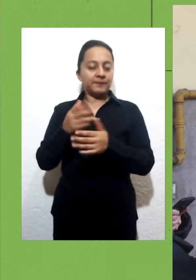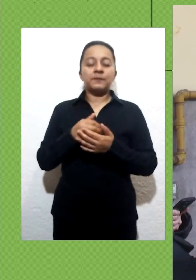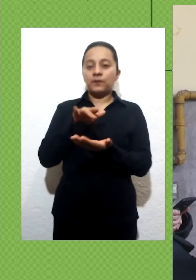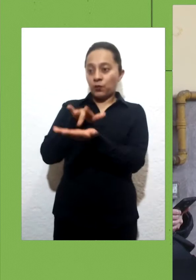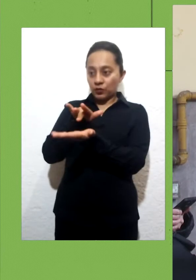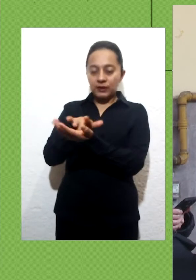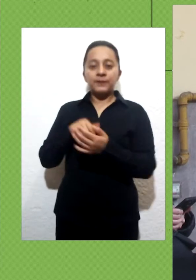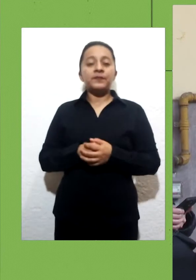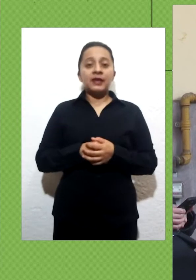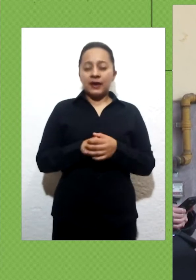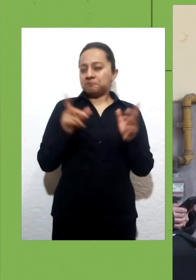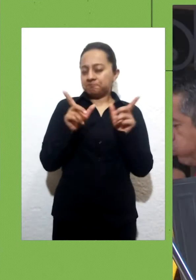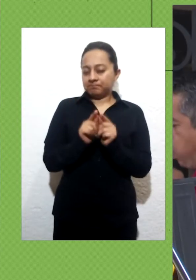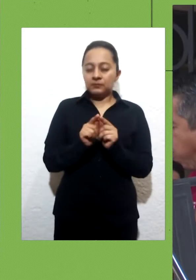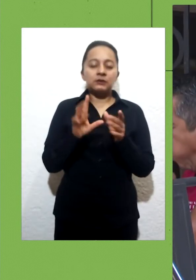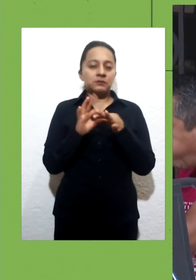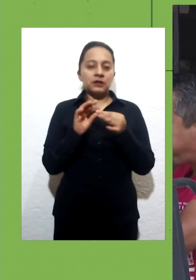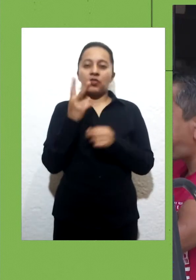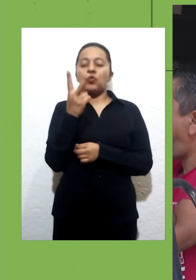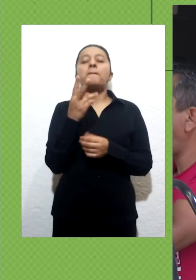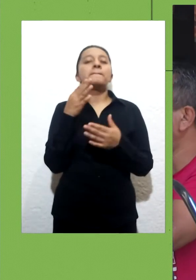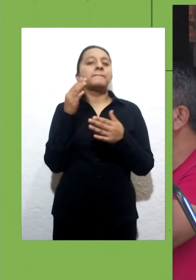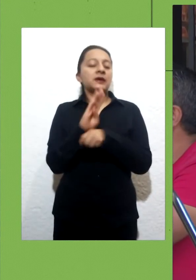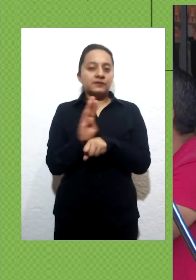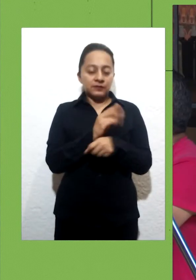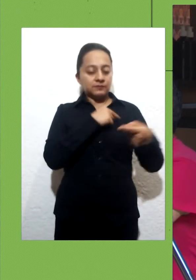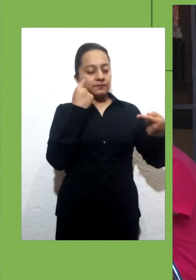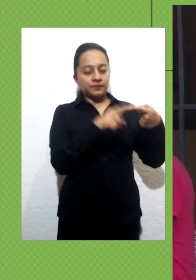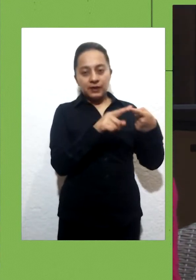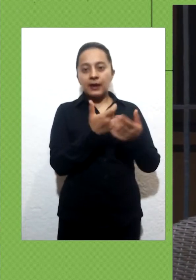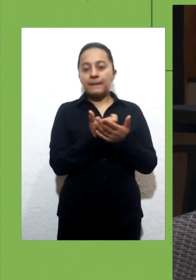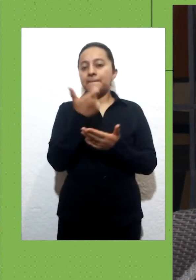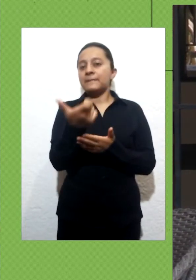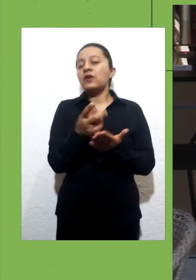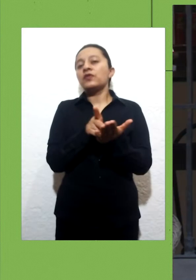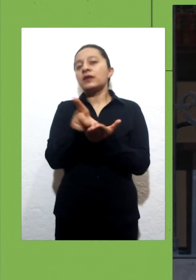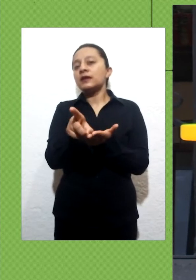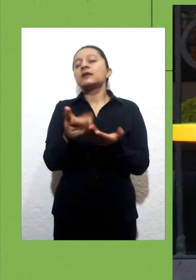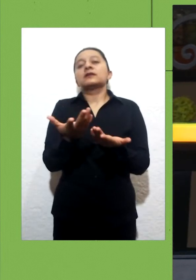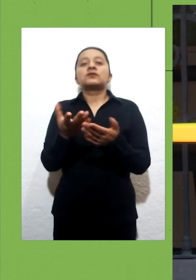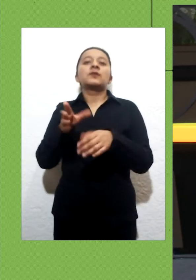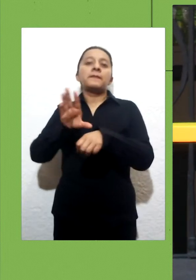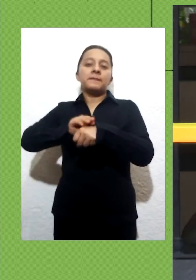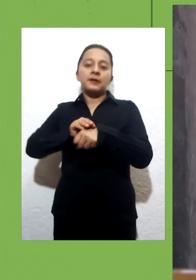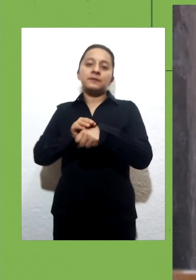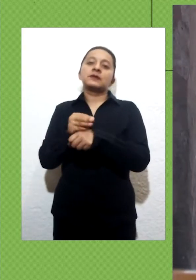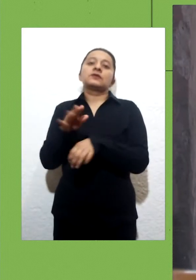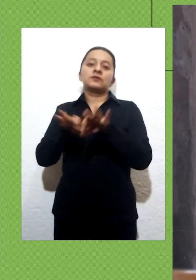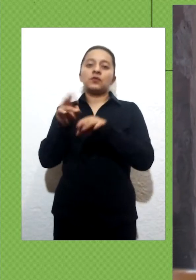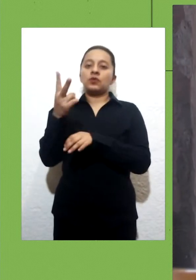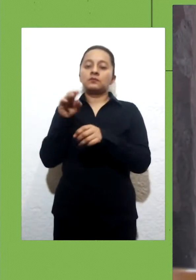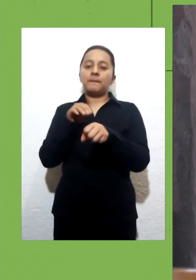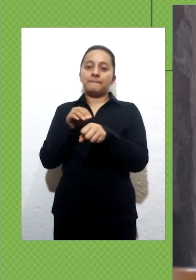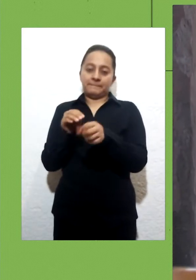por un lado el pago de los derechos por refrendo de licencia municipal 2021 y por otro lado con servicios públicos en el apoyo para